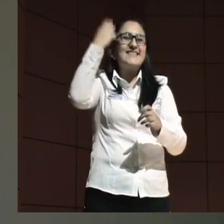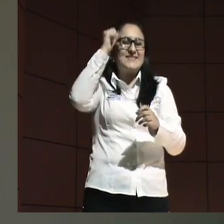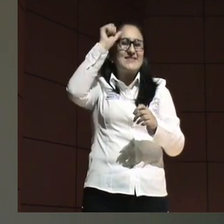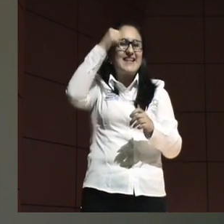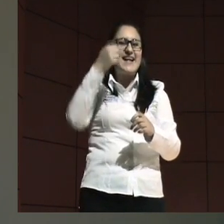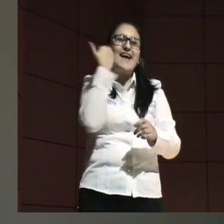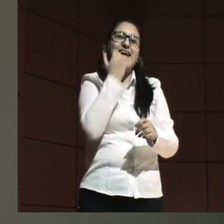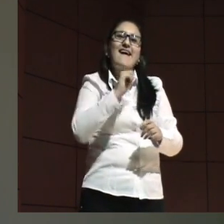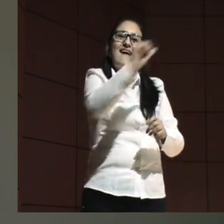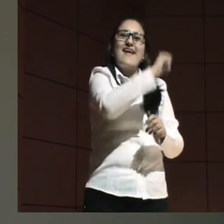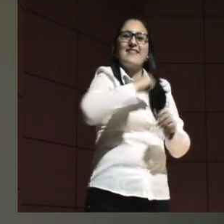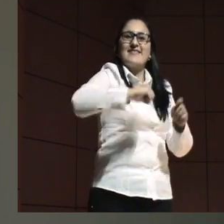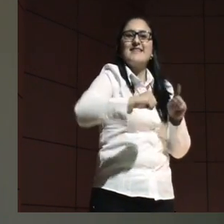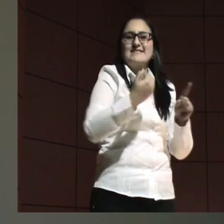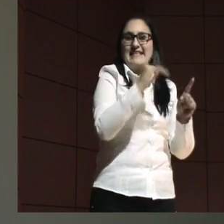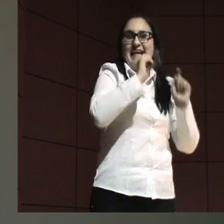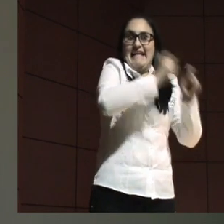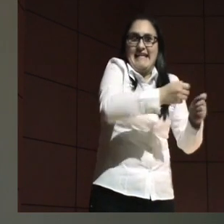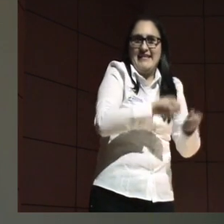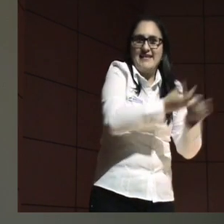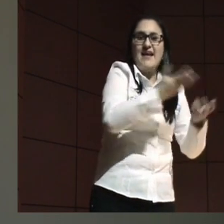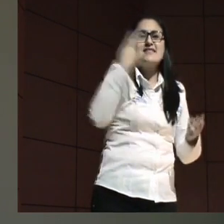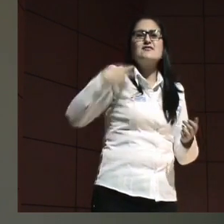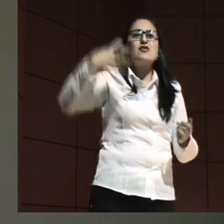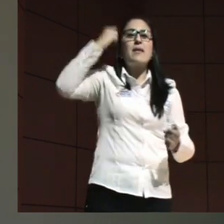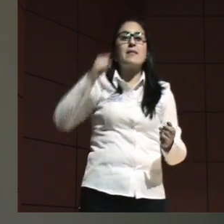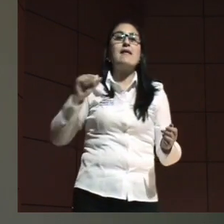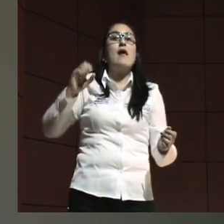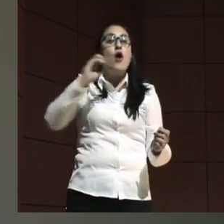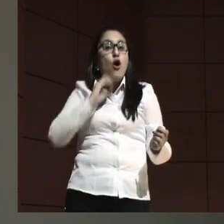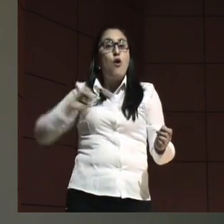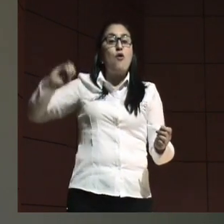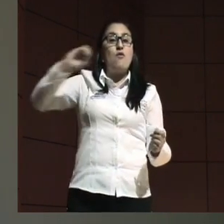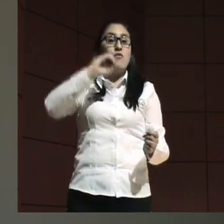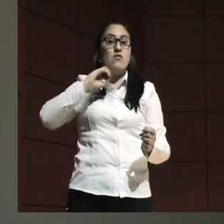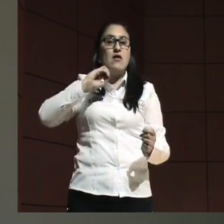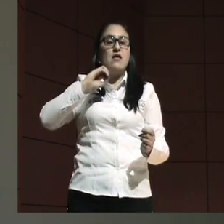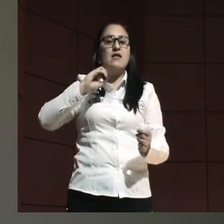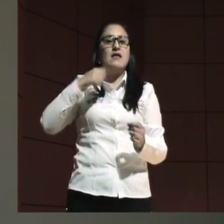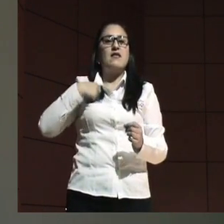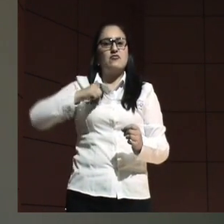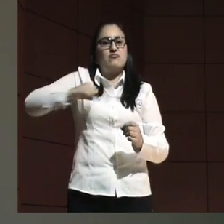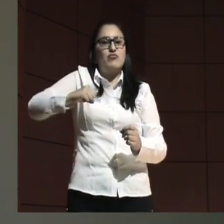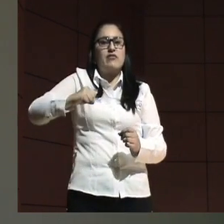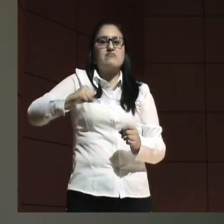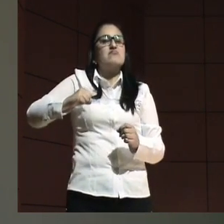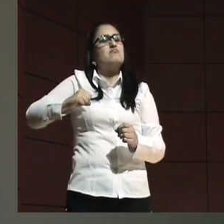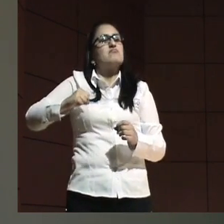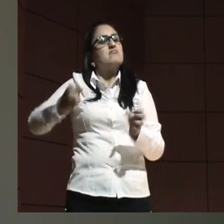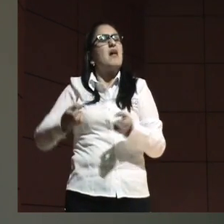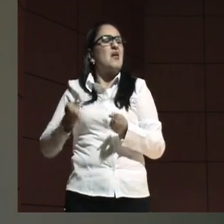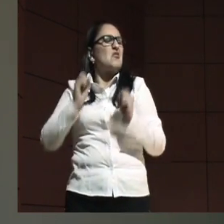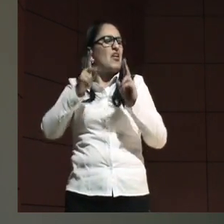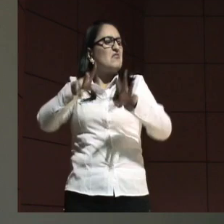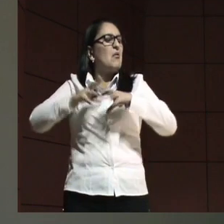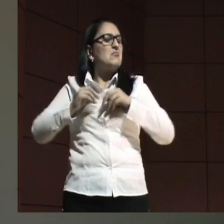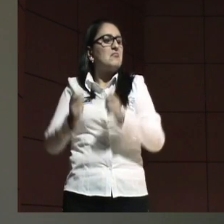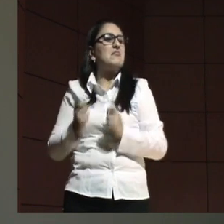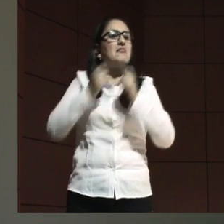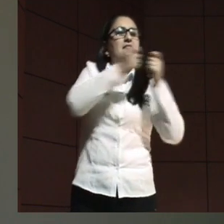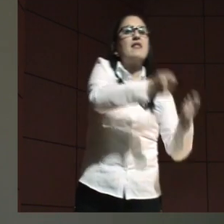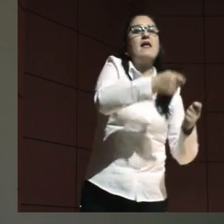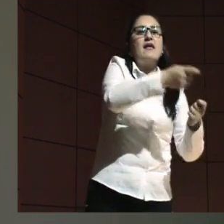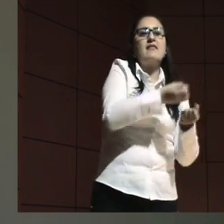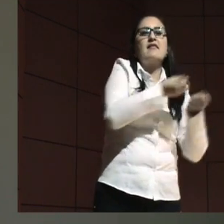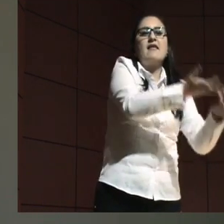Nosotros los hombres, los que tenemos el poder históricamente, les dimos una parte de lo que nosotros tenemos. Nadie puede dar de lo que no tiene. Les